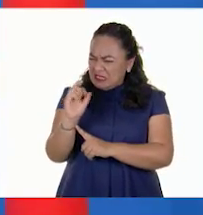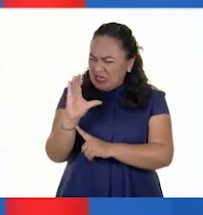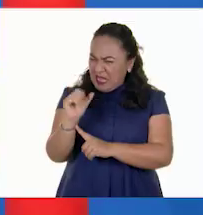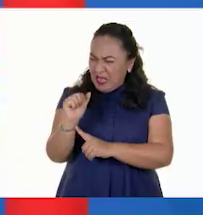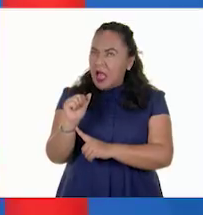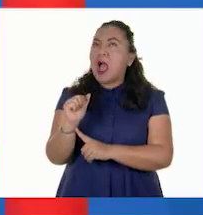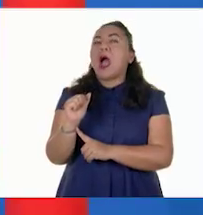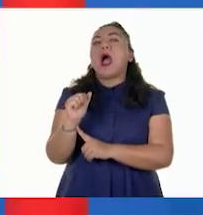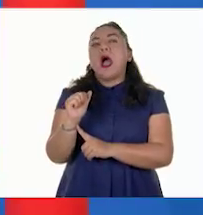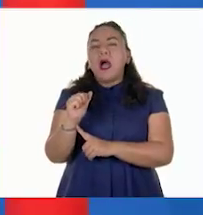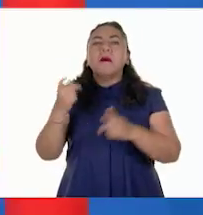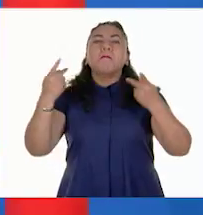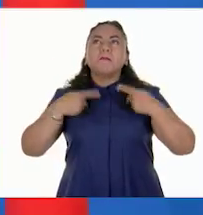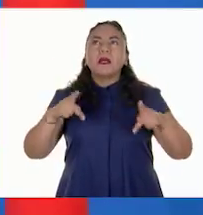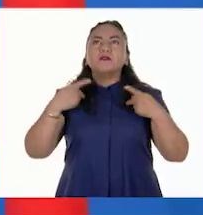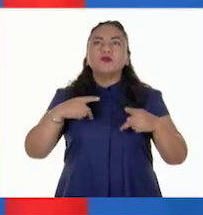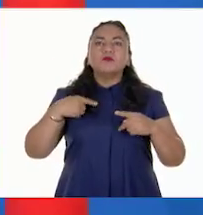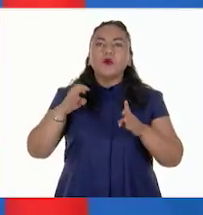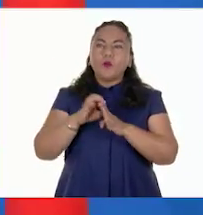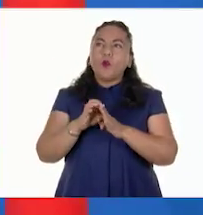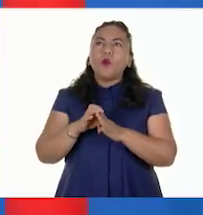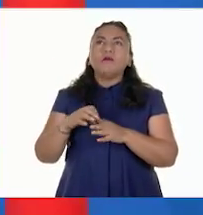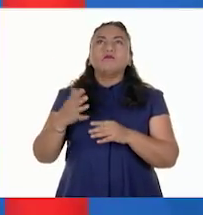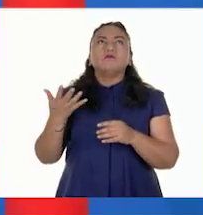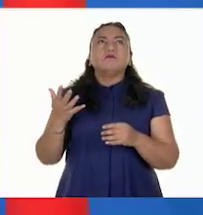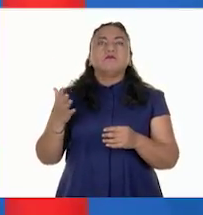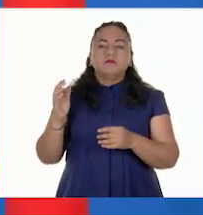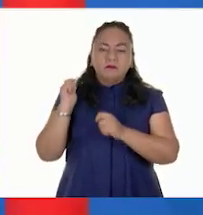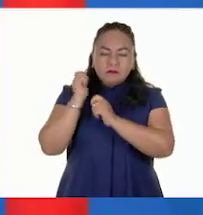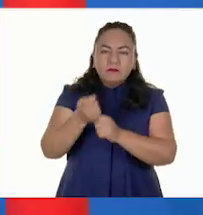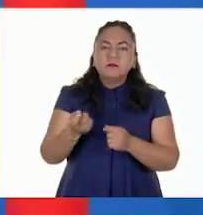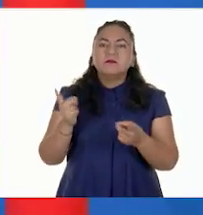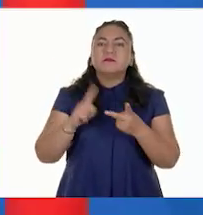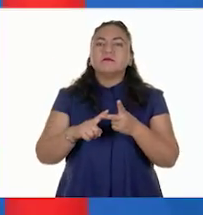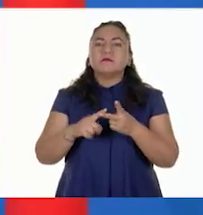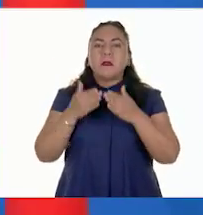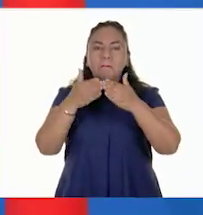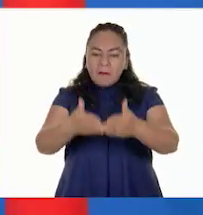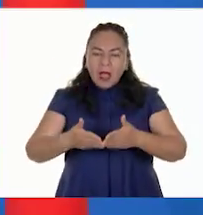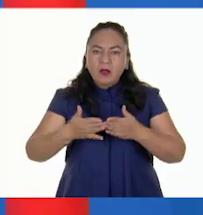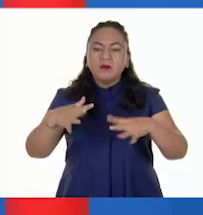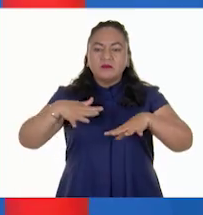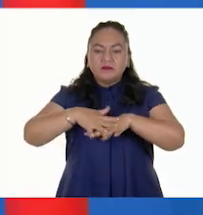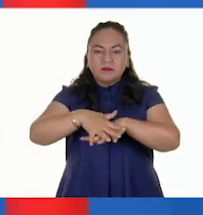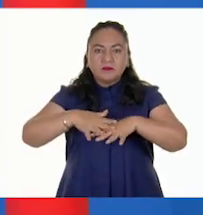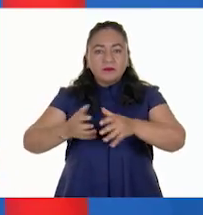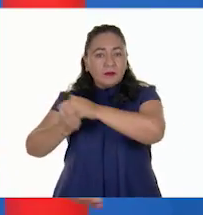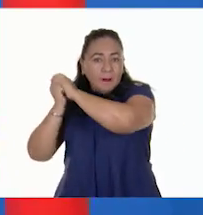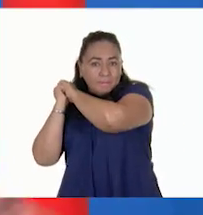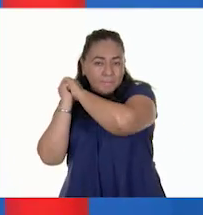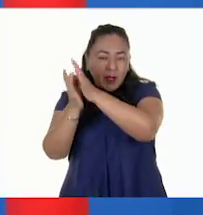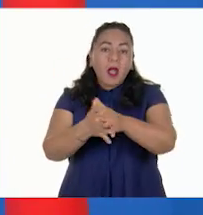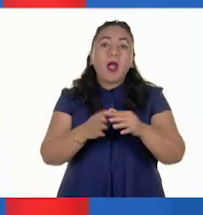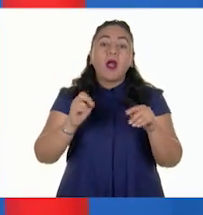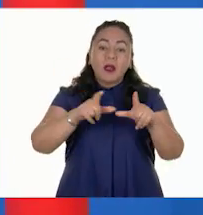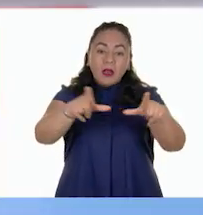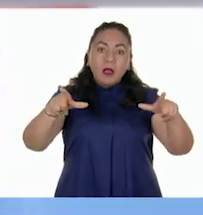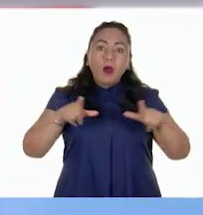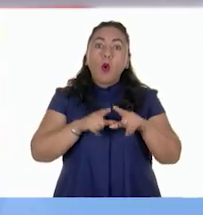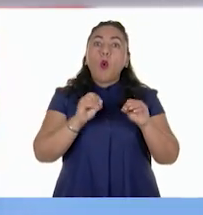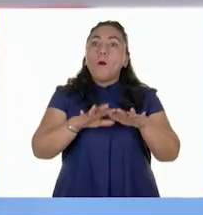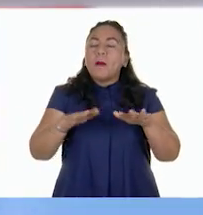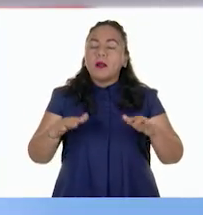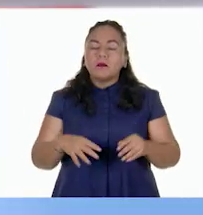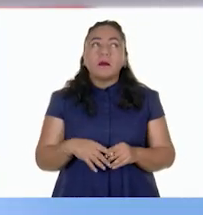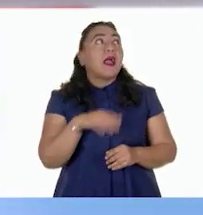a los pescadores. Barcos, redes de pescar, también lagunas o el mar. ¡Ah!